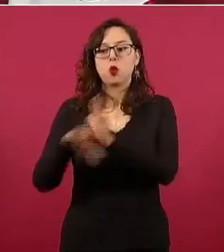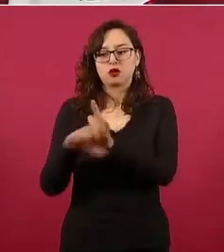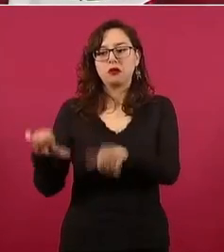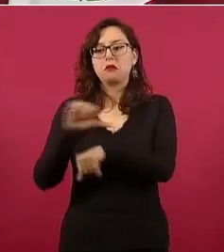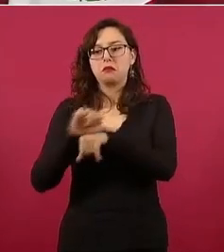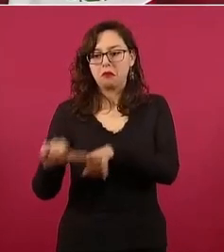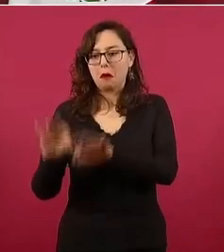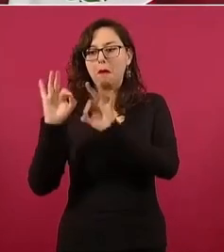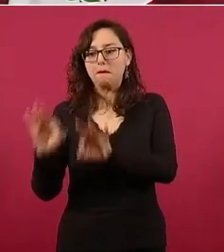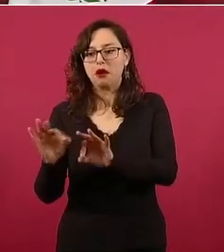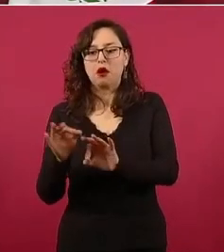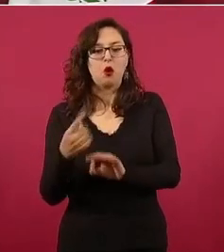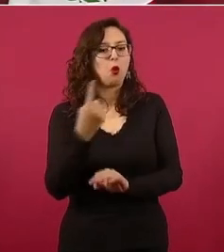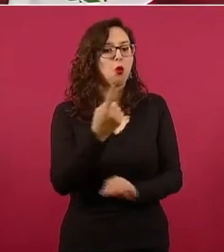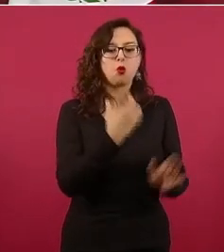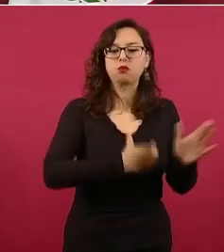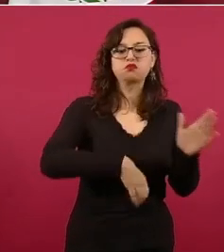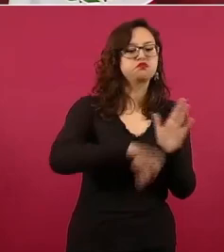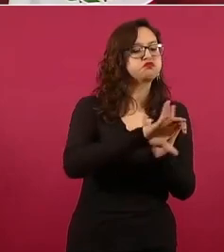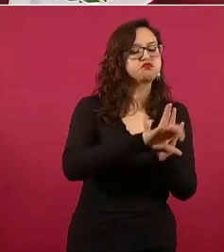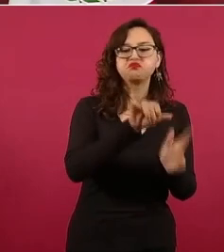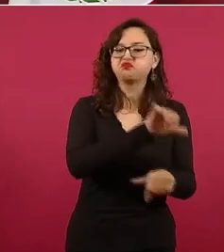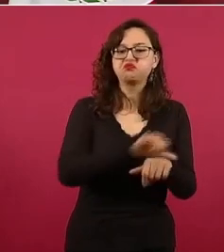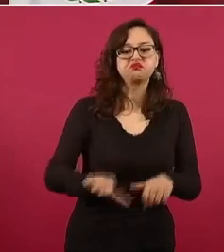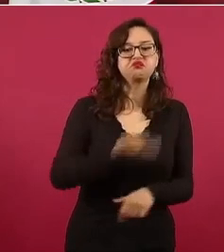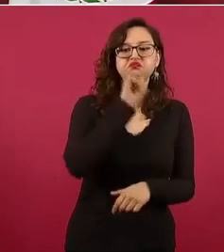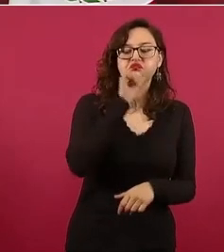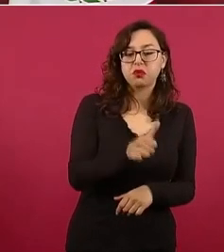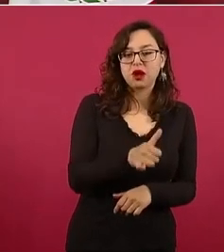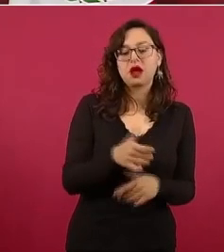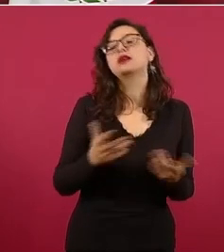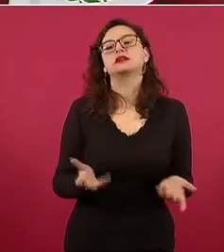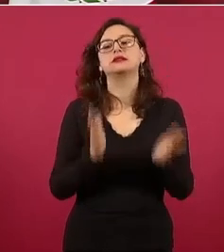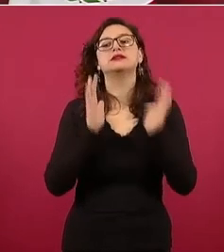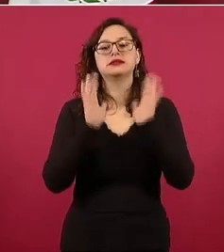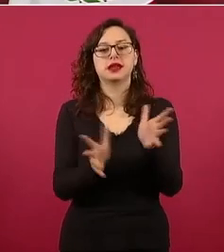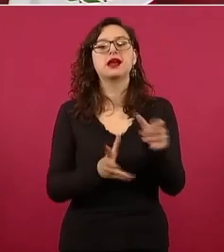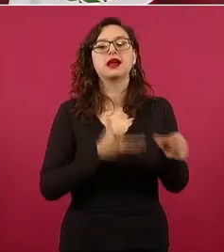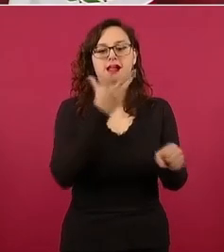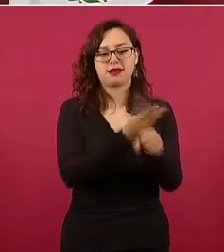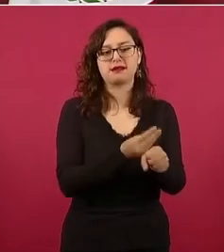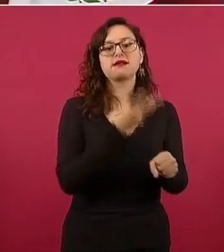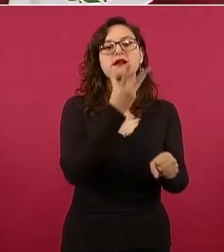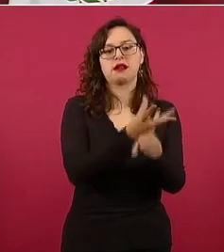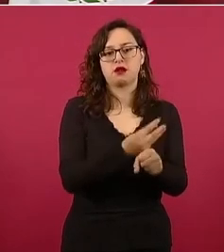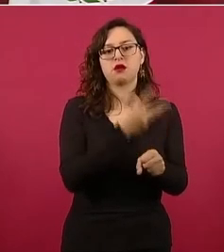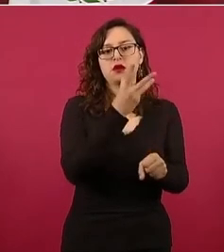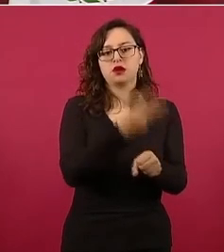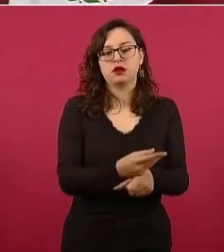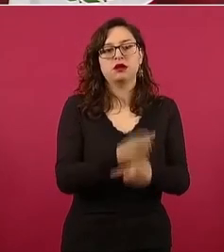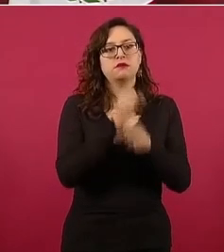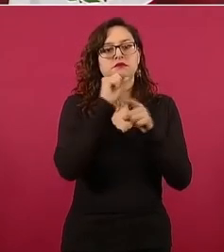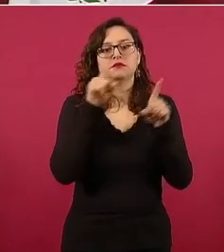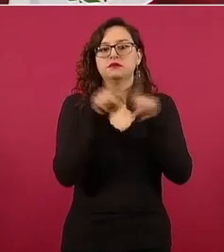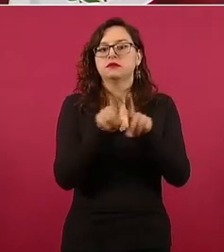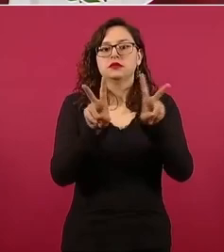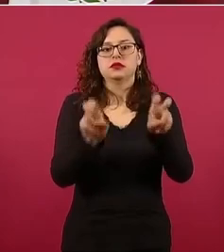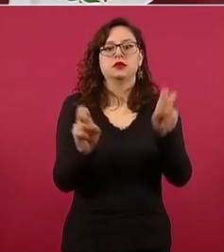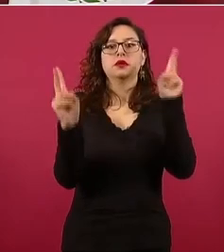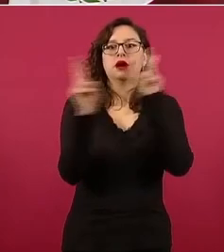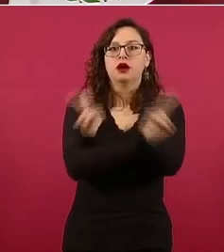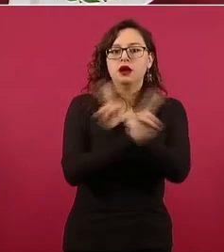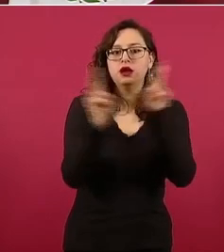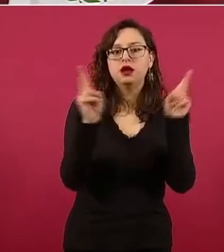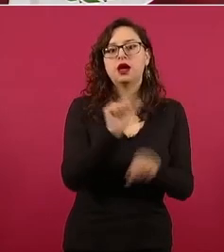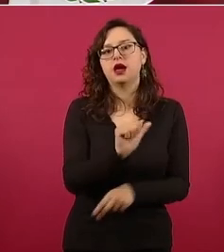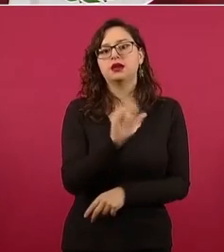Hay problemas hasta de aires acondicionados en